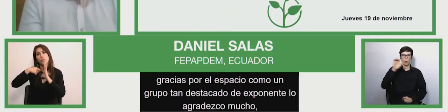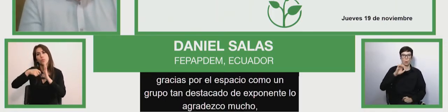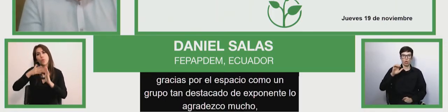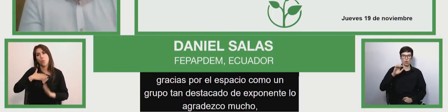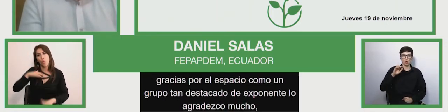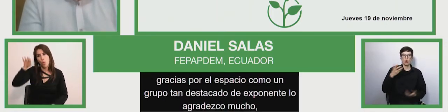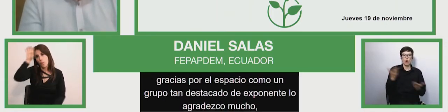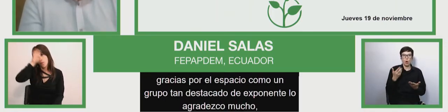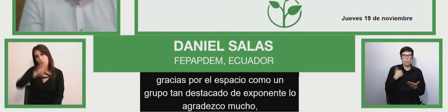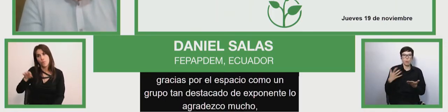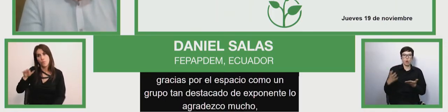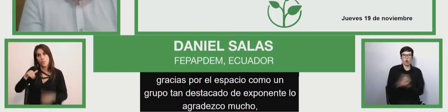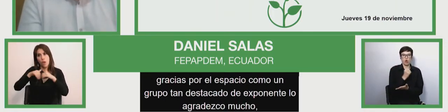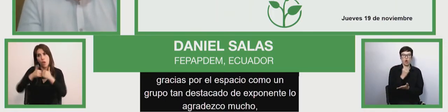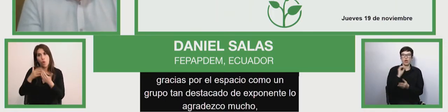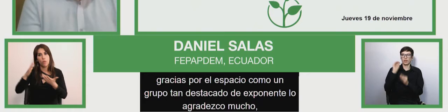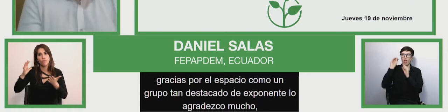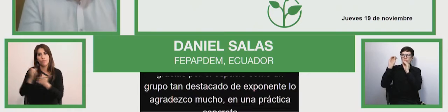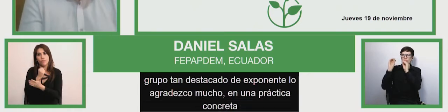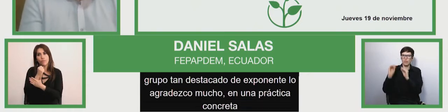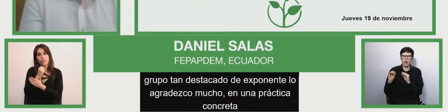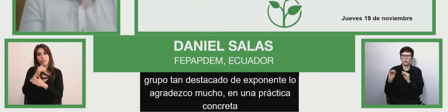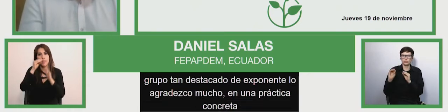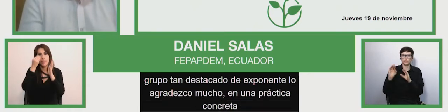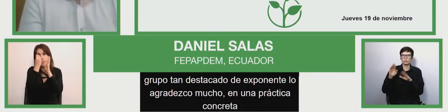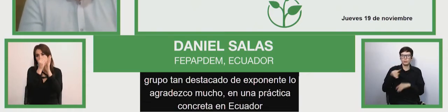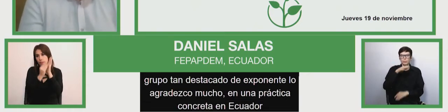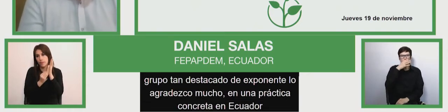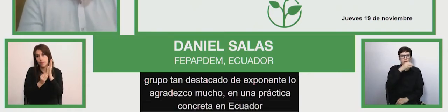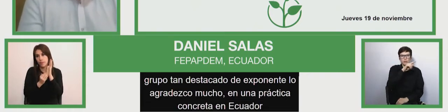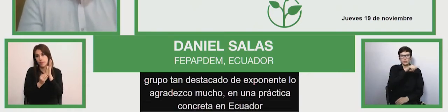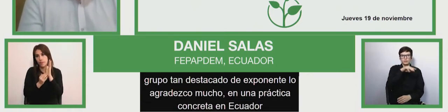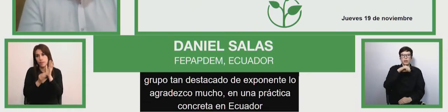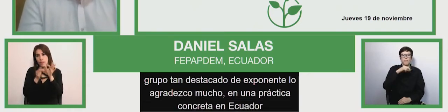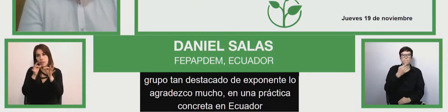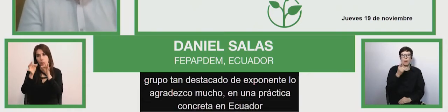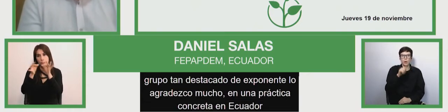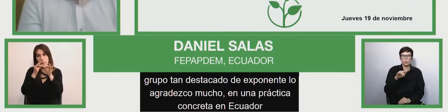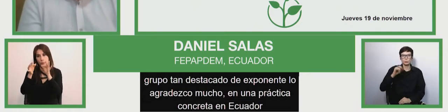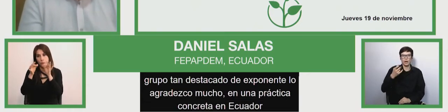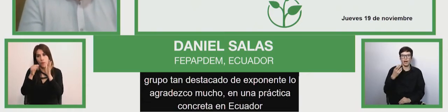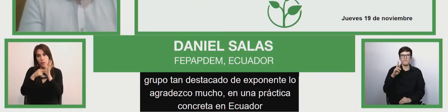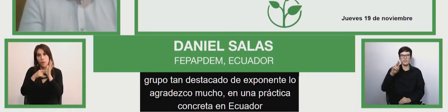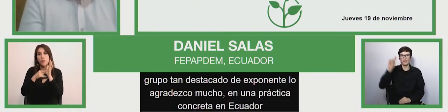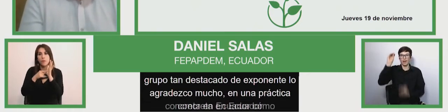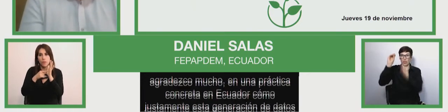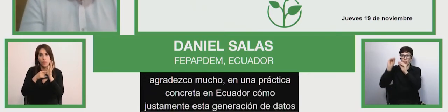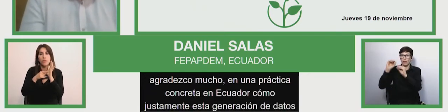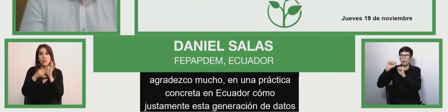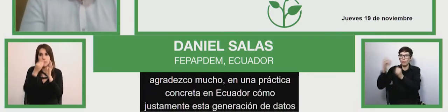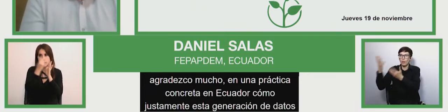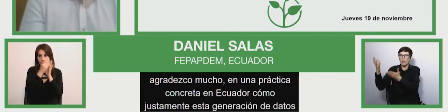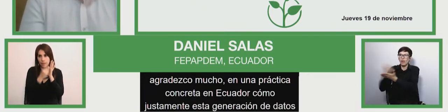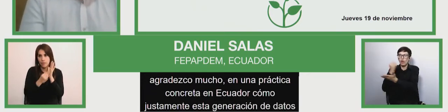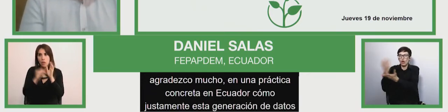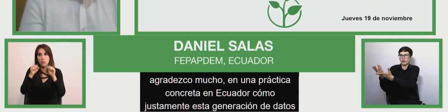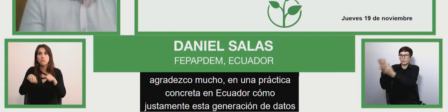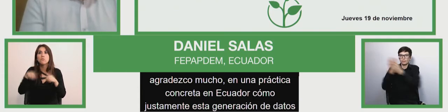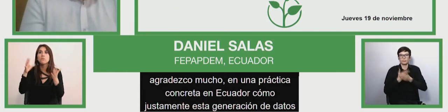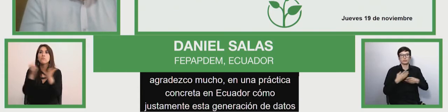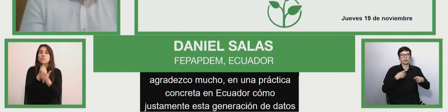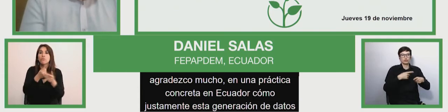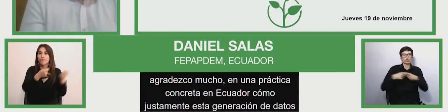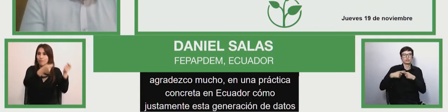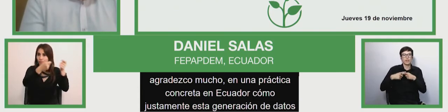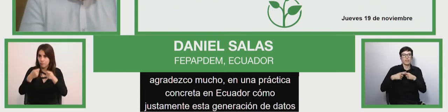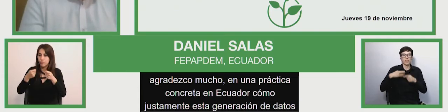justamente esta generación de datos de la que nos hablaban Manos, Javier, pueden aterrizarse desde la sociedad civil para generar